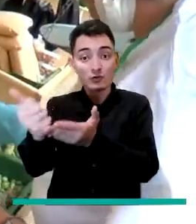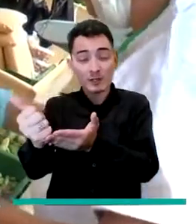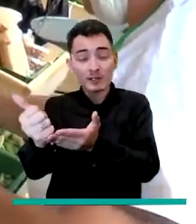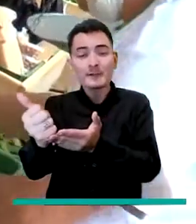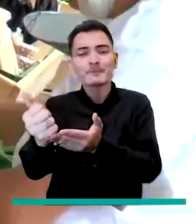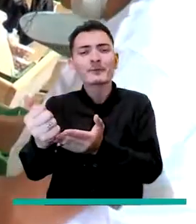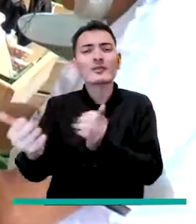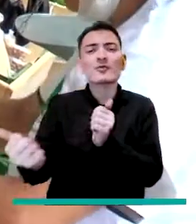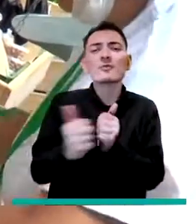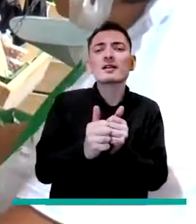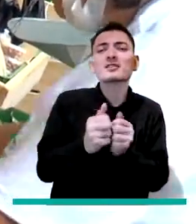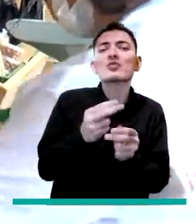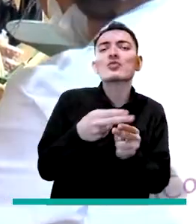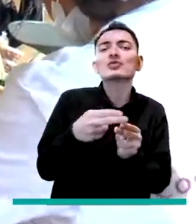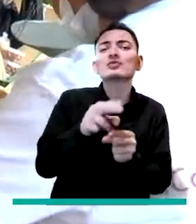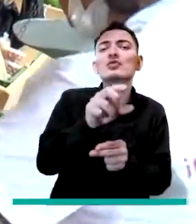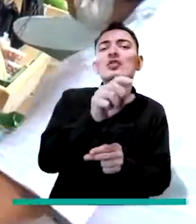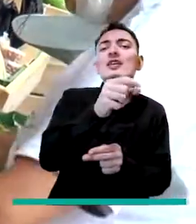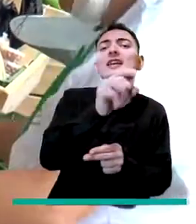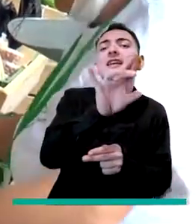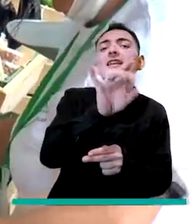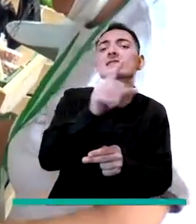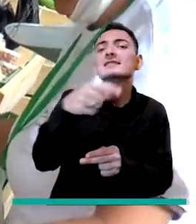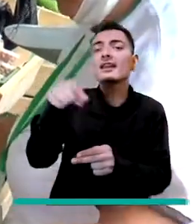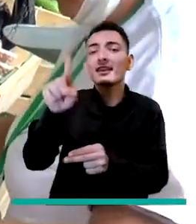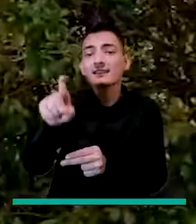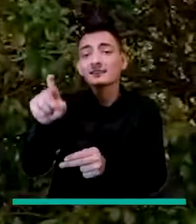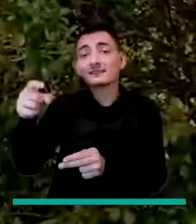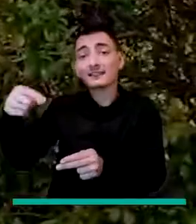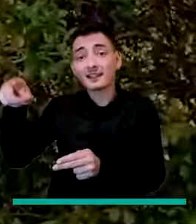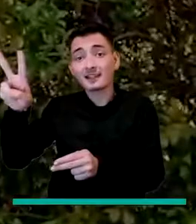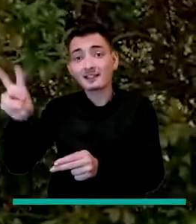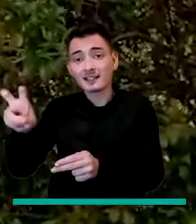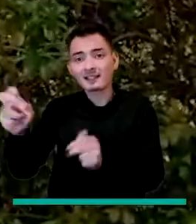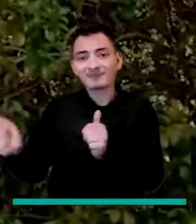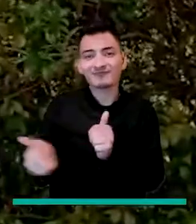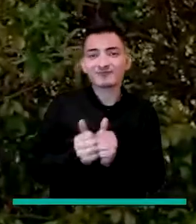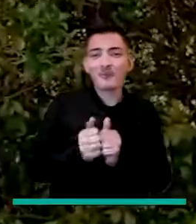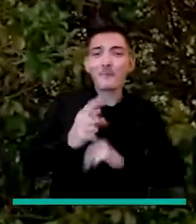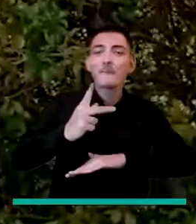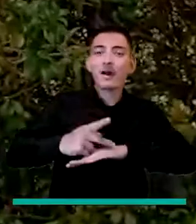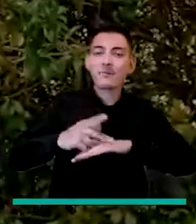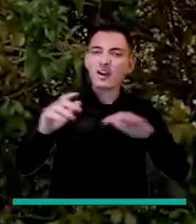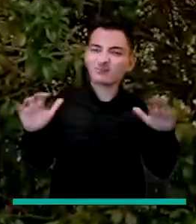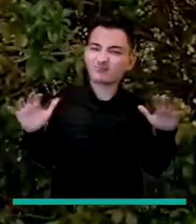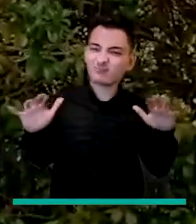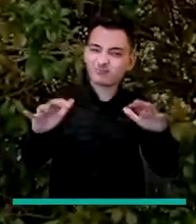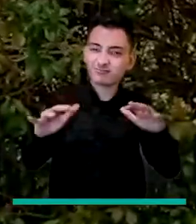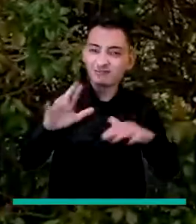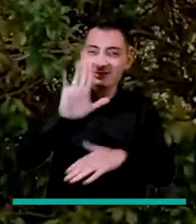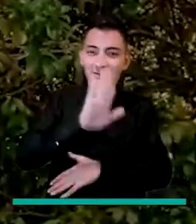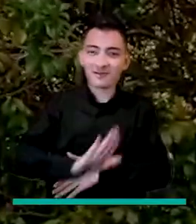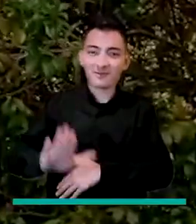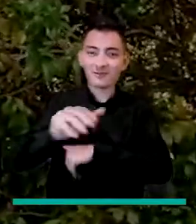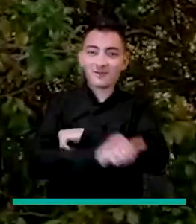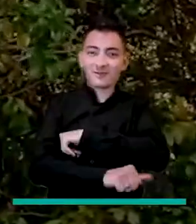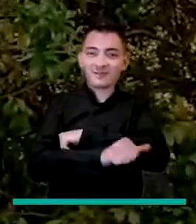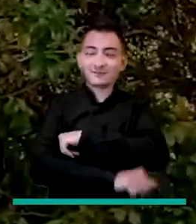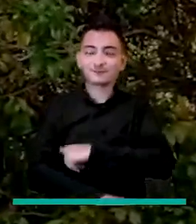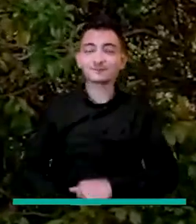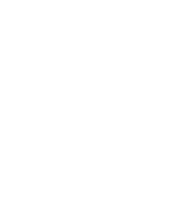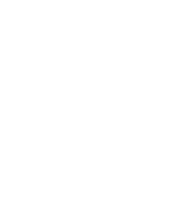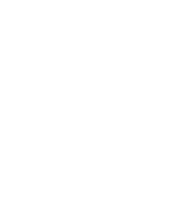invitamos a que nos acompañen este próximo 15, 16 y 17 en el municipio de Paipa a nuestra Rueda de Negocios